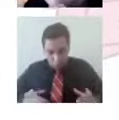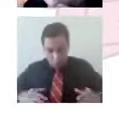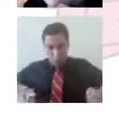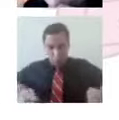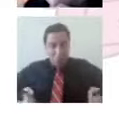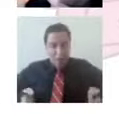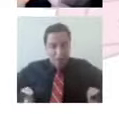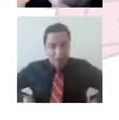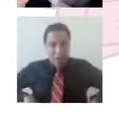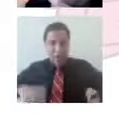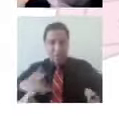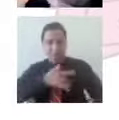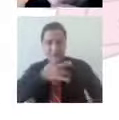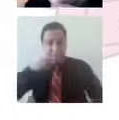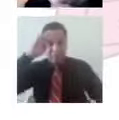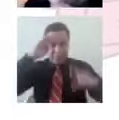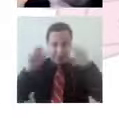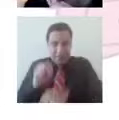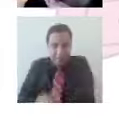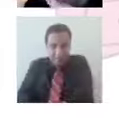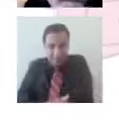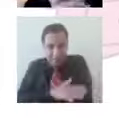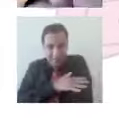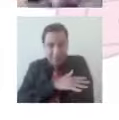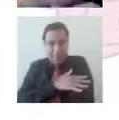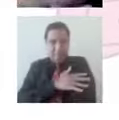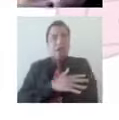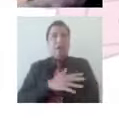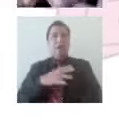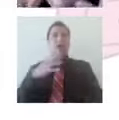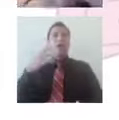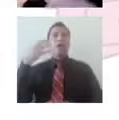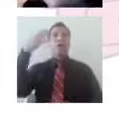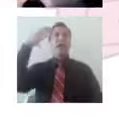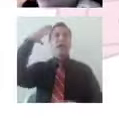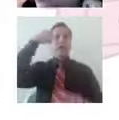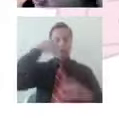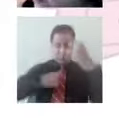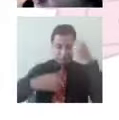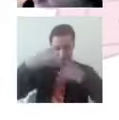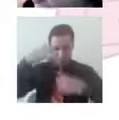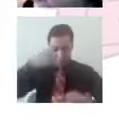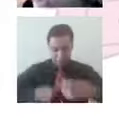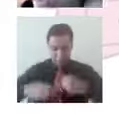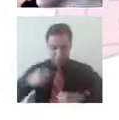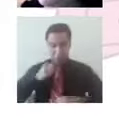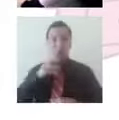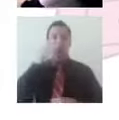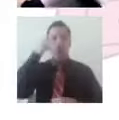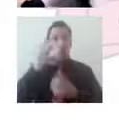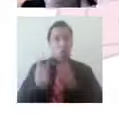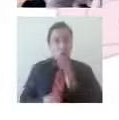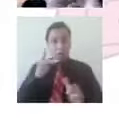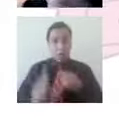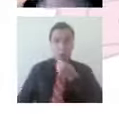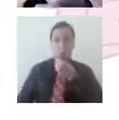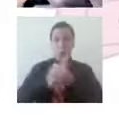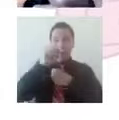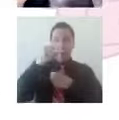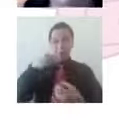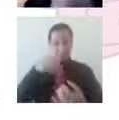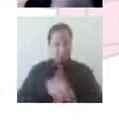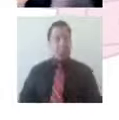Por eso se dice que las habilidades socioemocionales podemos reaprender, y aquí les comparto otra frase muy importante, que